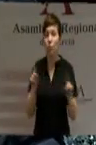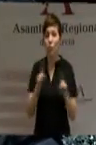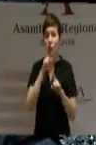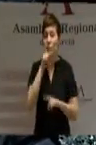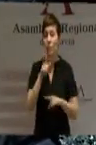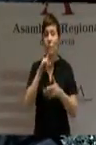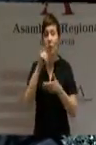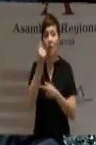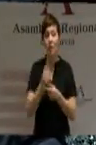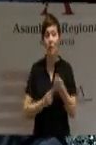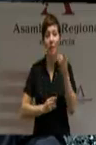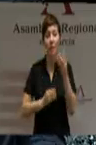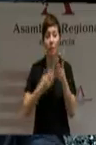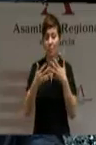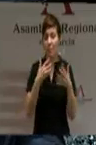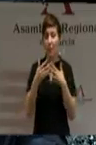socialista.